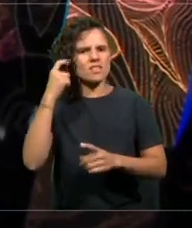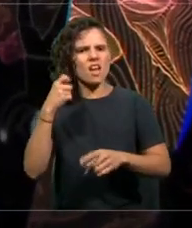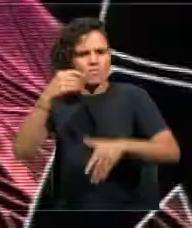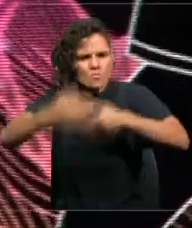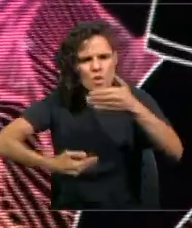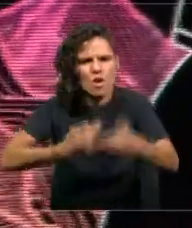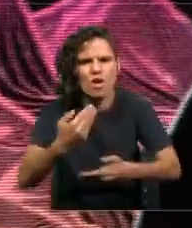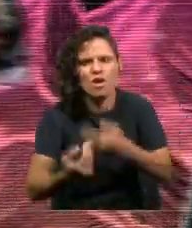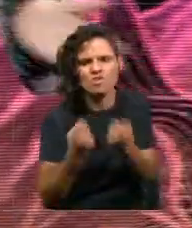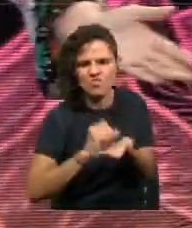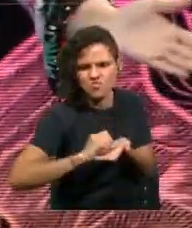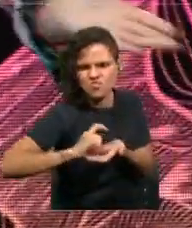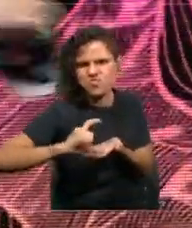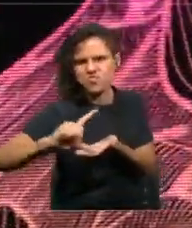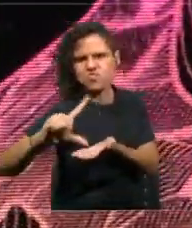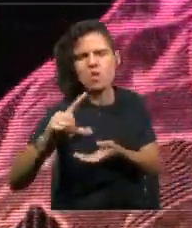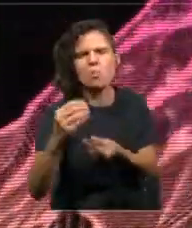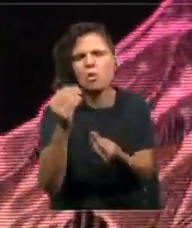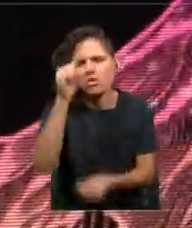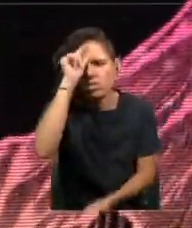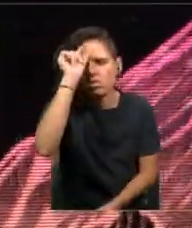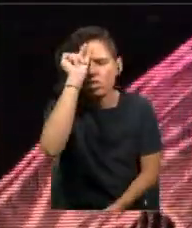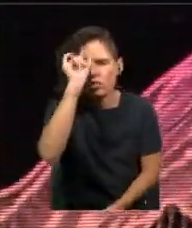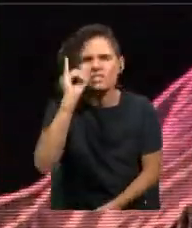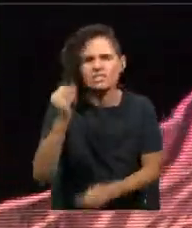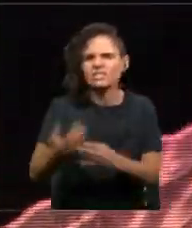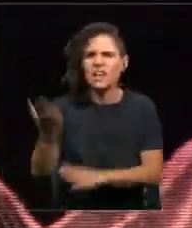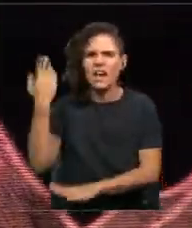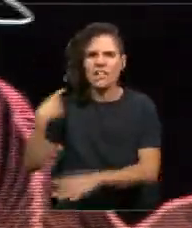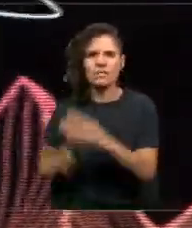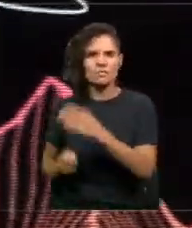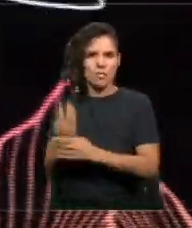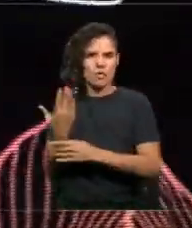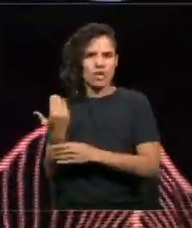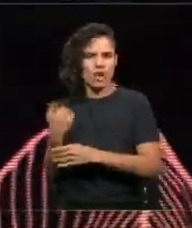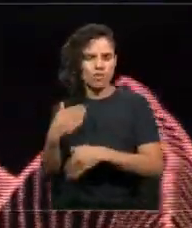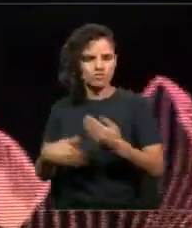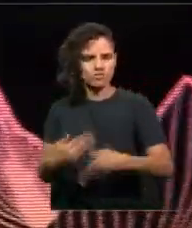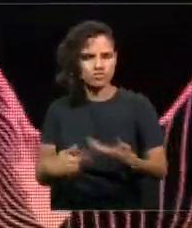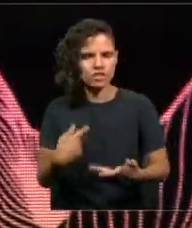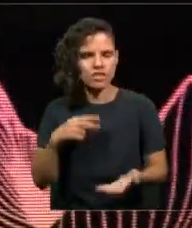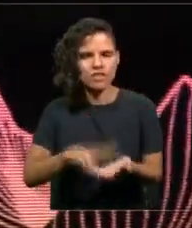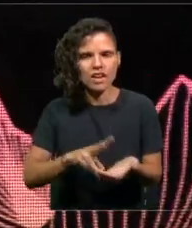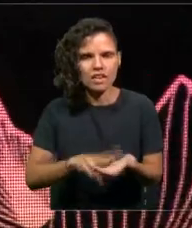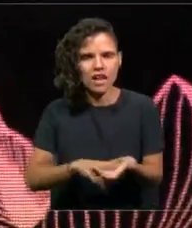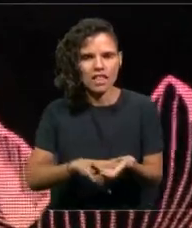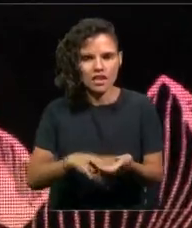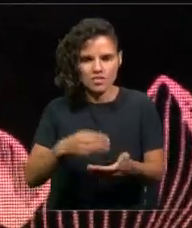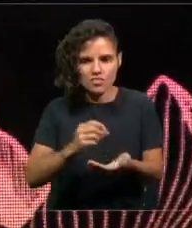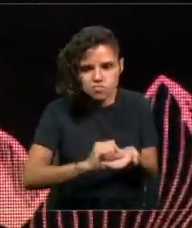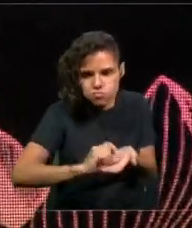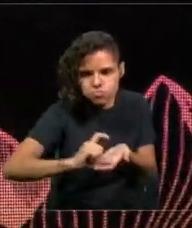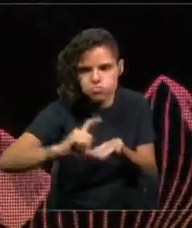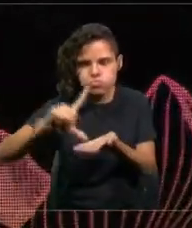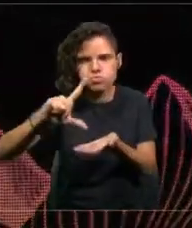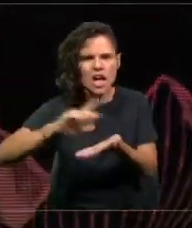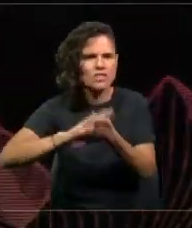limitada y que si bien arrastramos desde la modernidad hasta ahora, lo cierto es que no ha logrado llevar el progreso a todos lados.